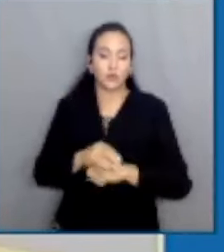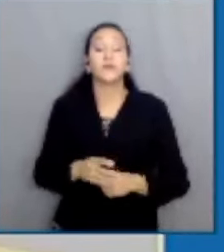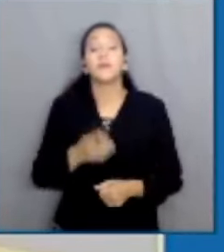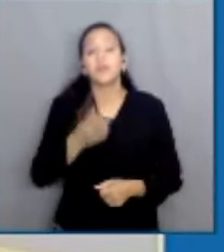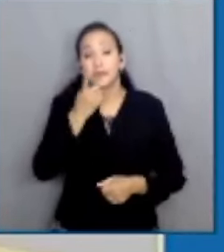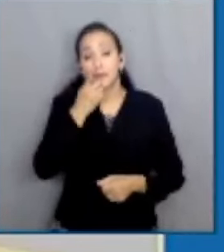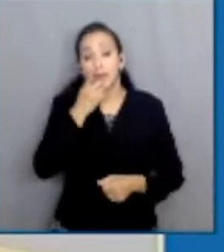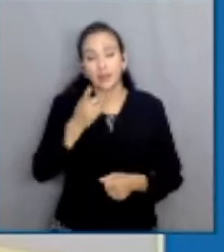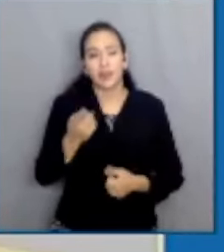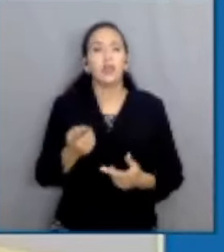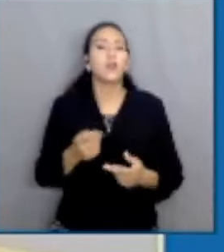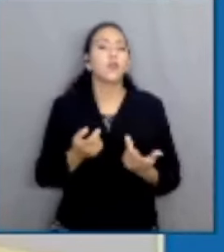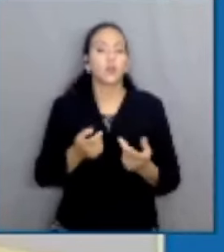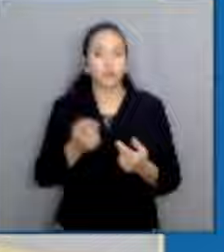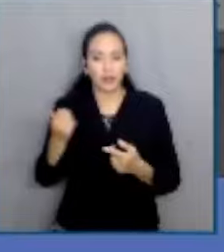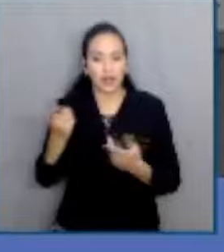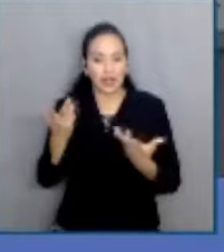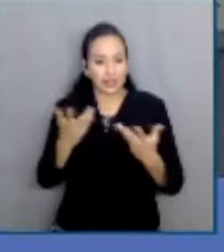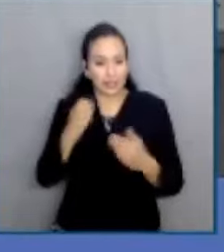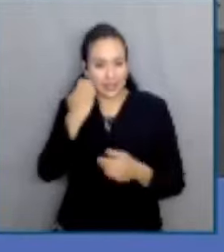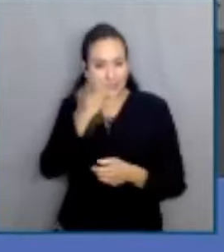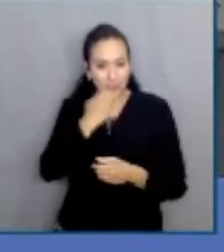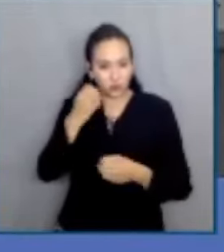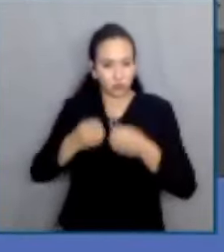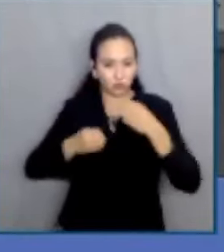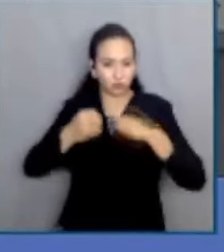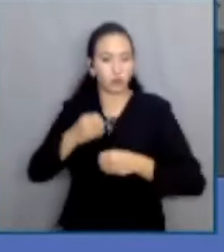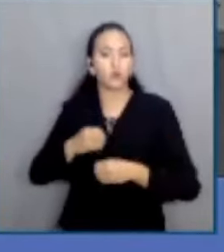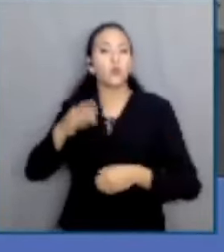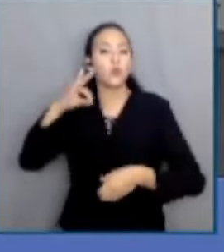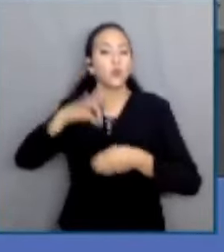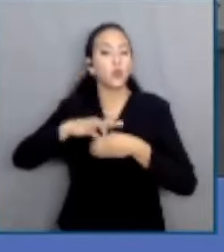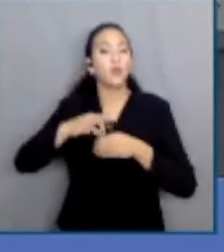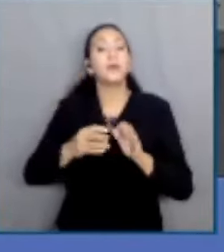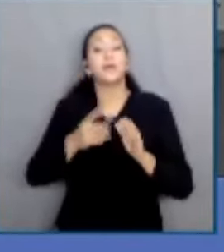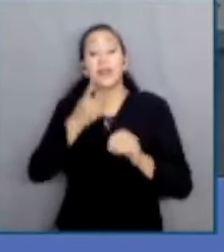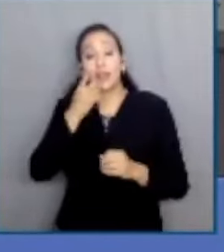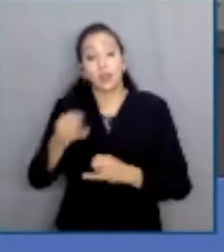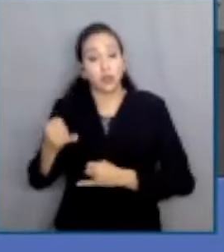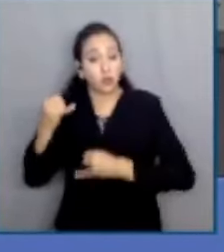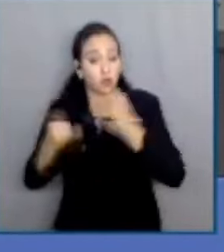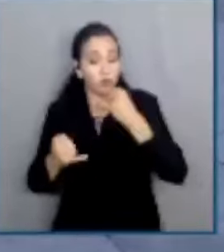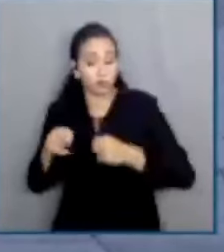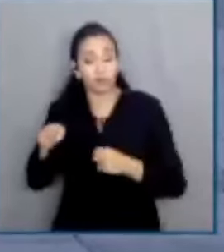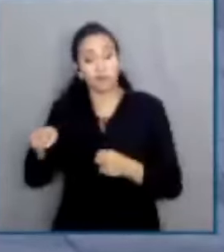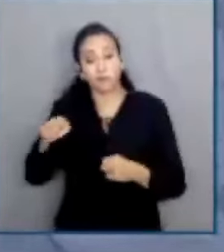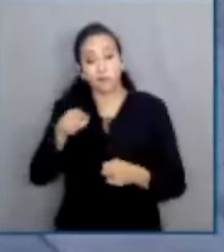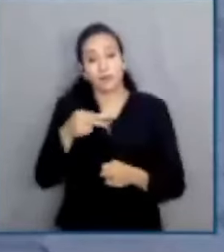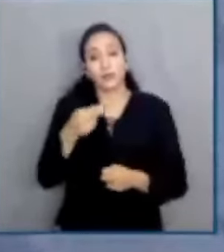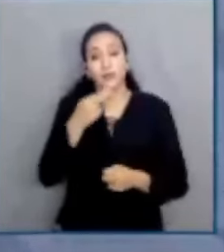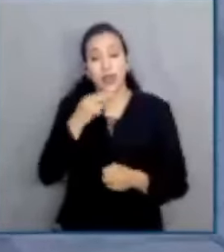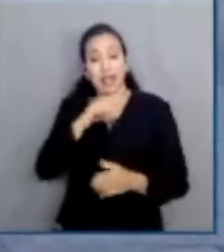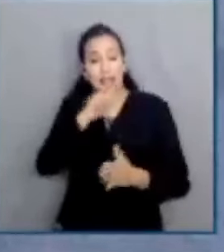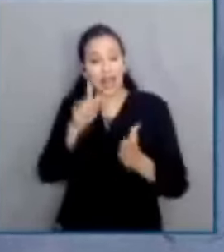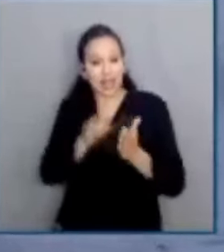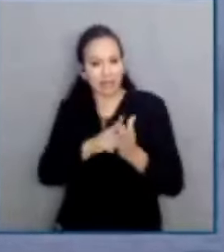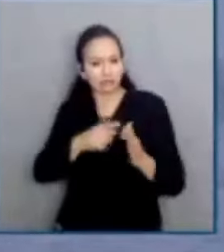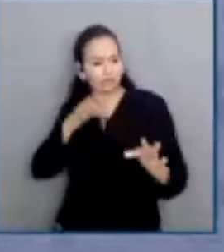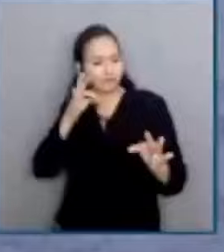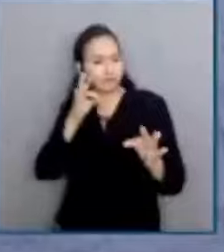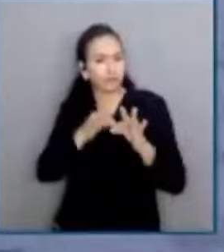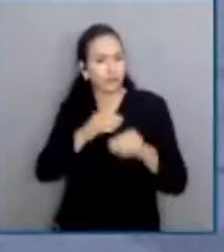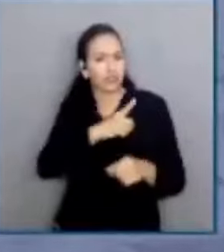organizada por la Escuela Judicial Electoral, indicó que los jueces deben aplicar la ley de manera activa para proteger los derechos